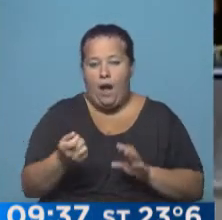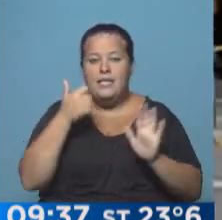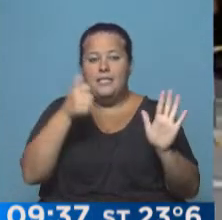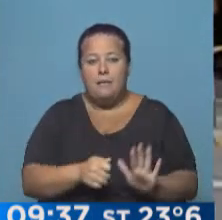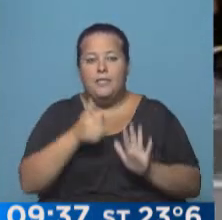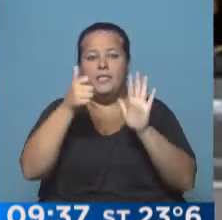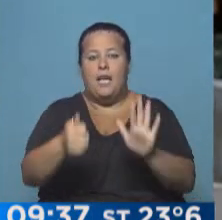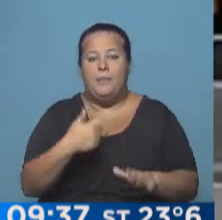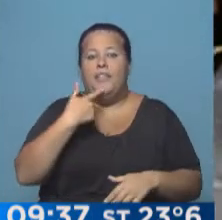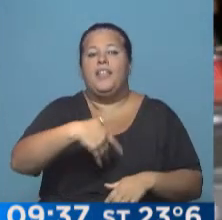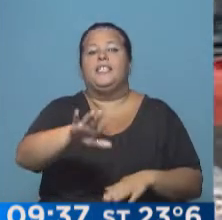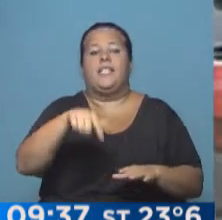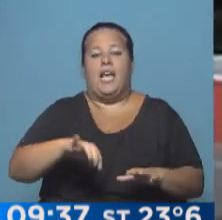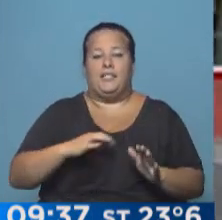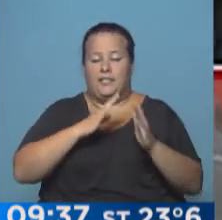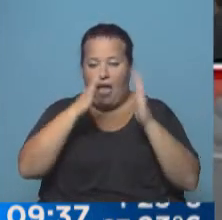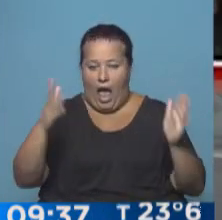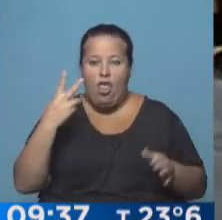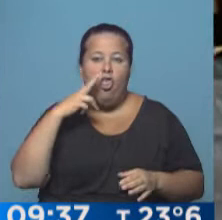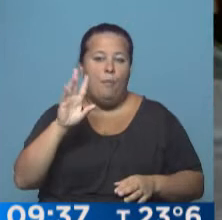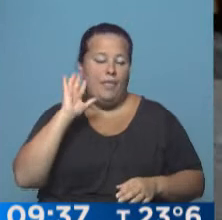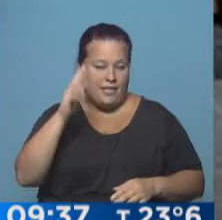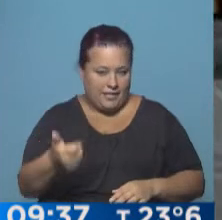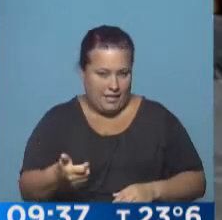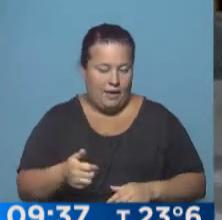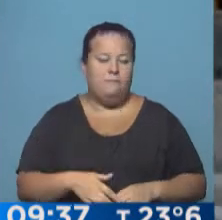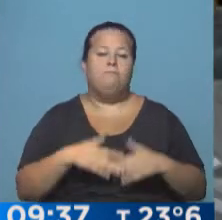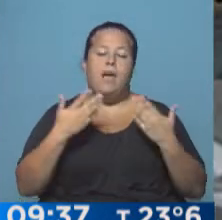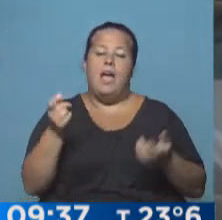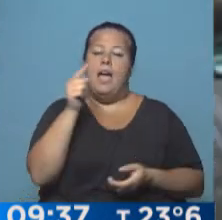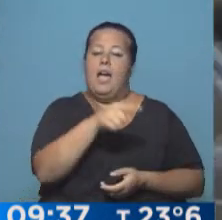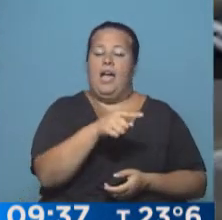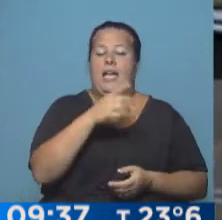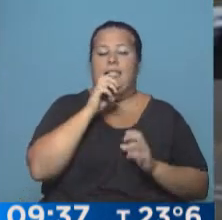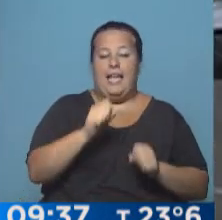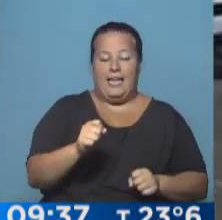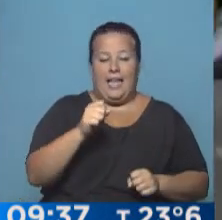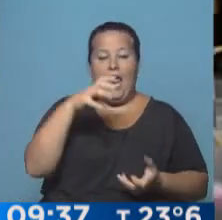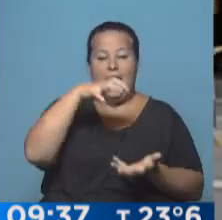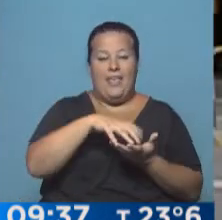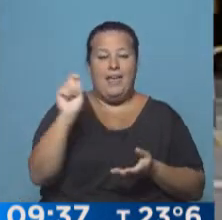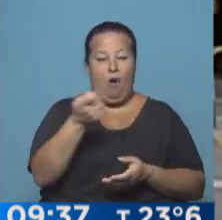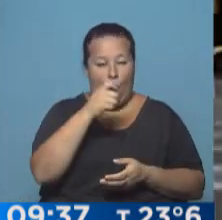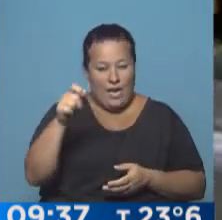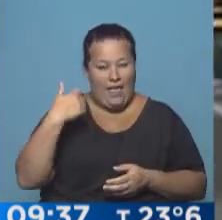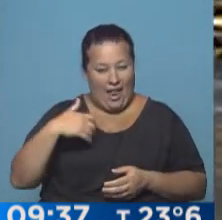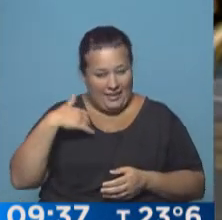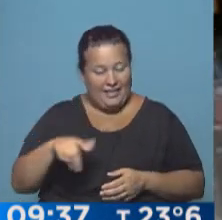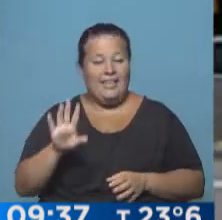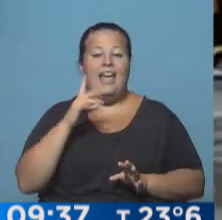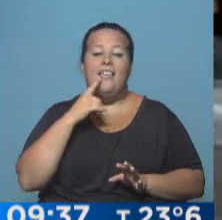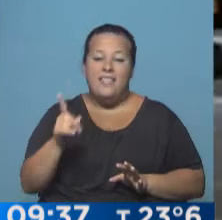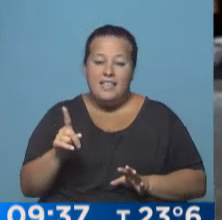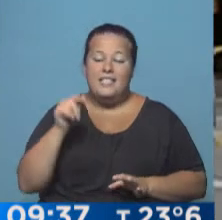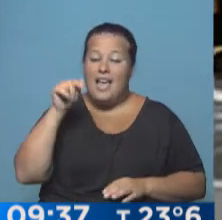seis meses, según proyectan para este año 2016. Por su parte, el secretario de la Cámara Inmobiliaria de Argentina dice que